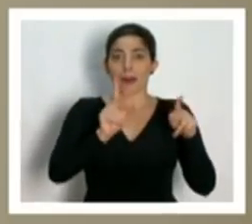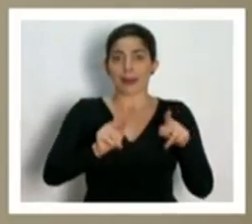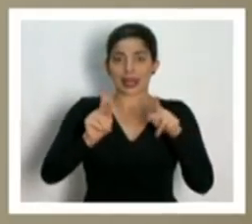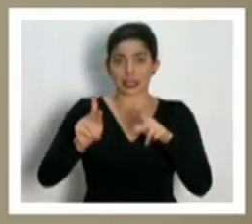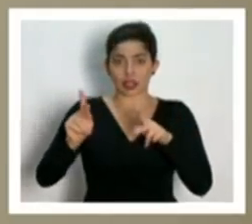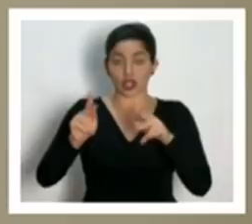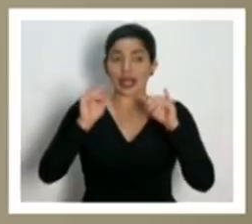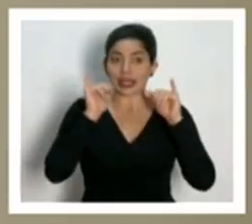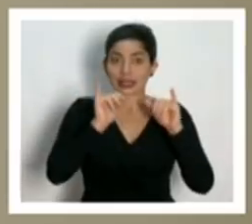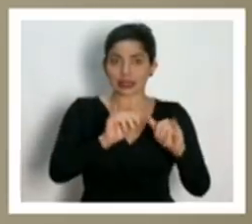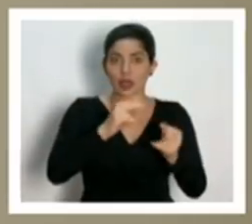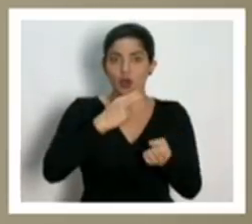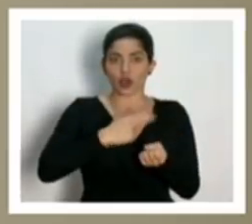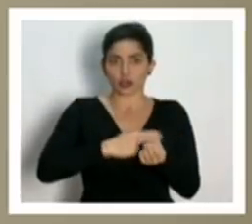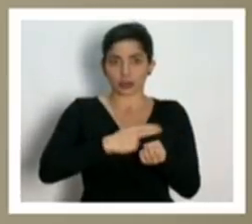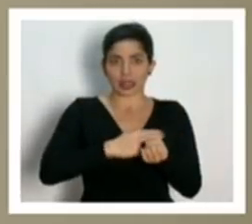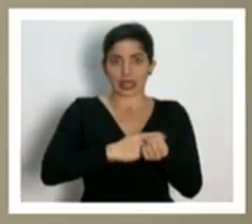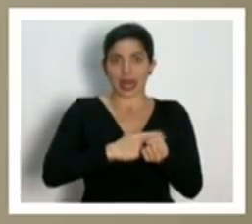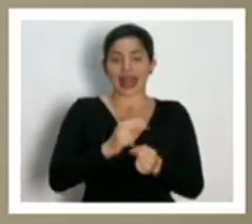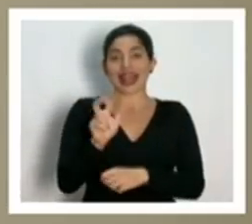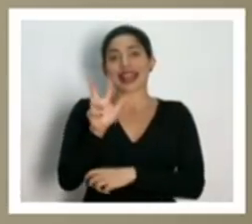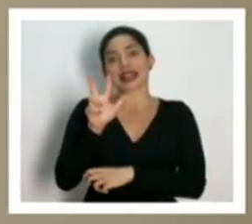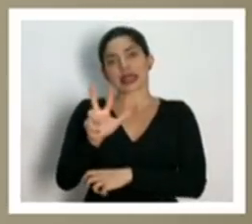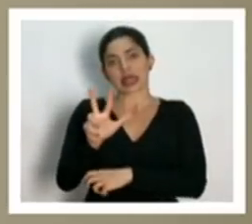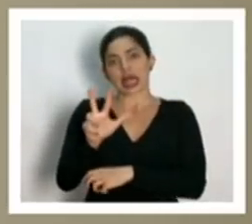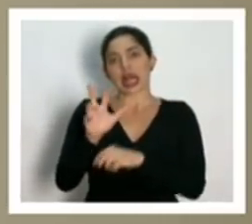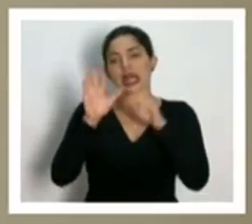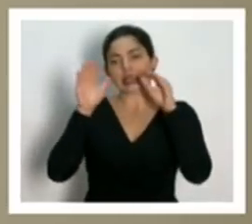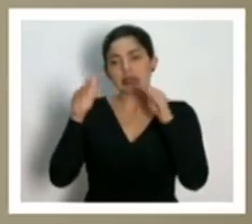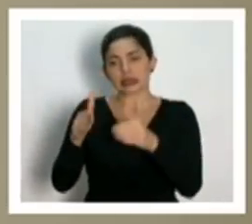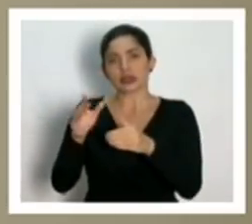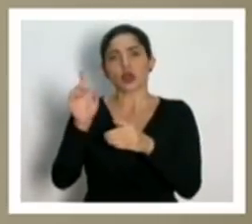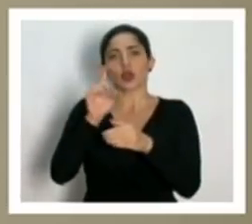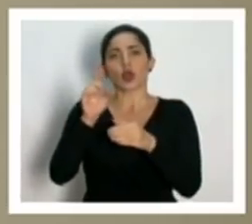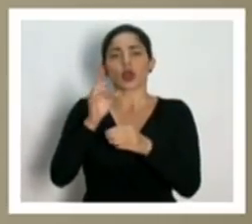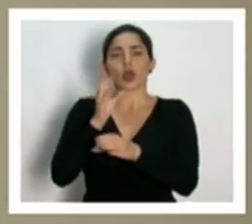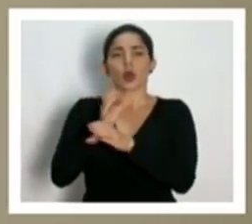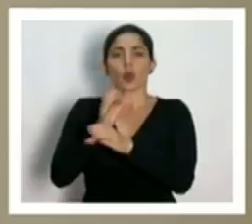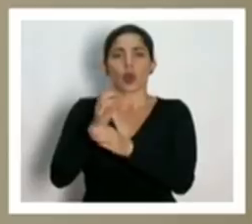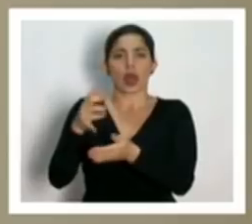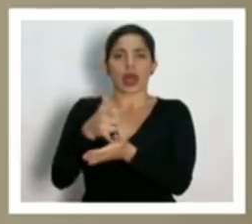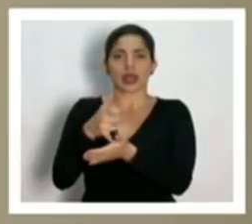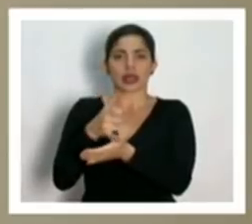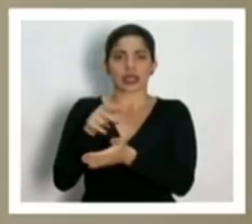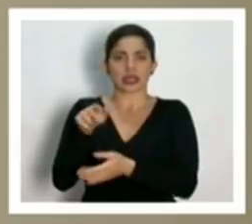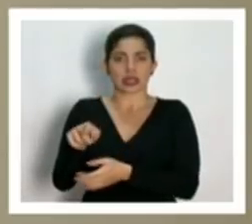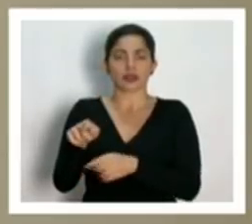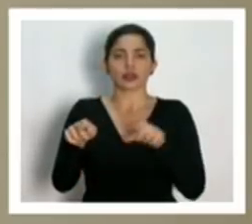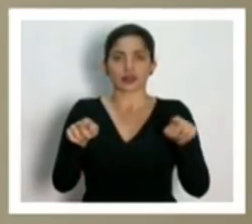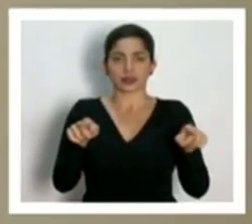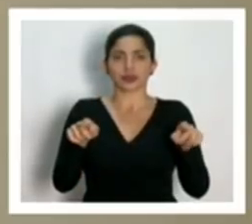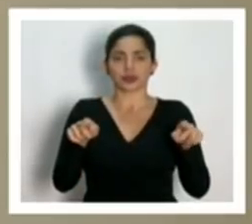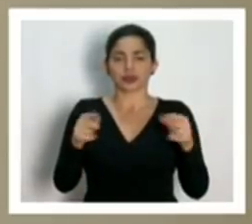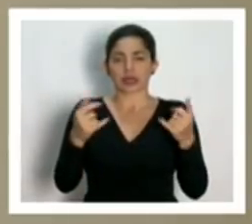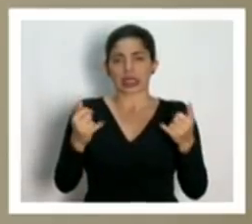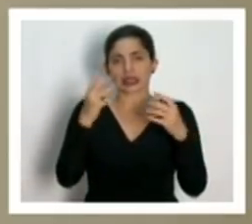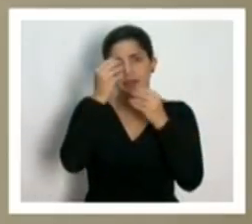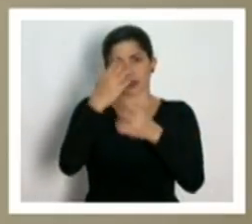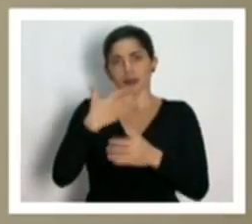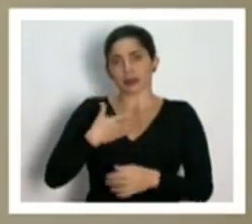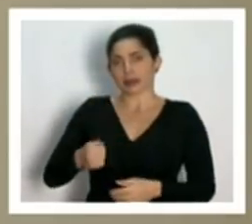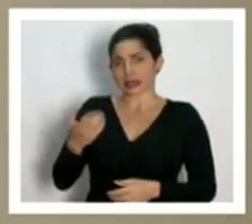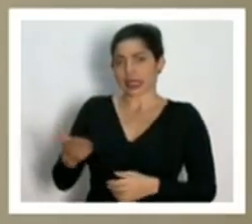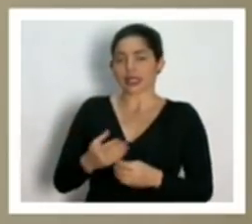internadas. Tres de ellas se encuentran en cuidados intensivos. Ese sería el reporte, señor presidente.